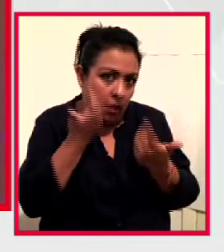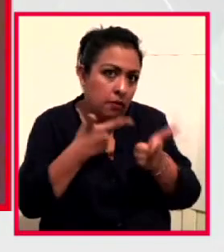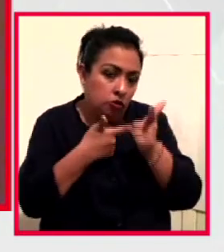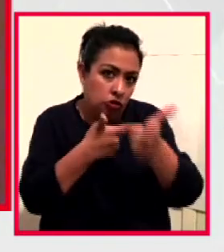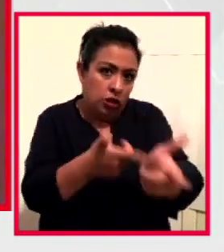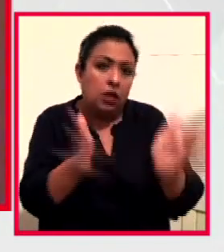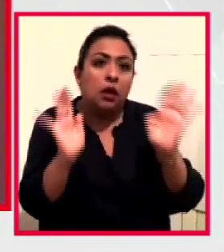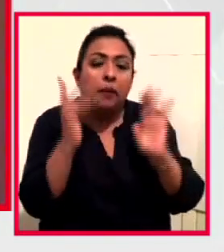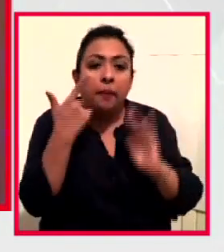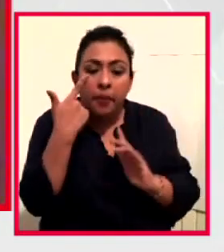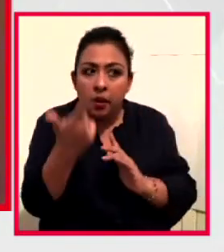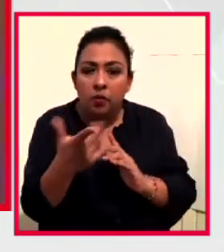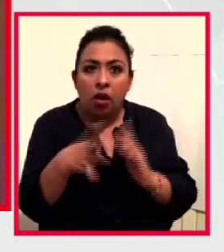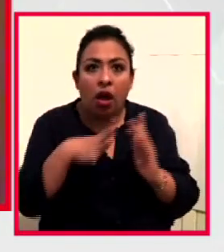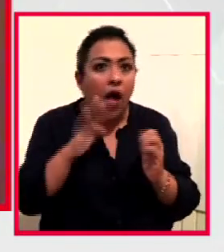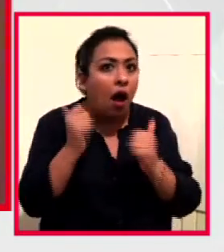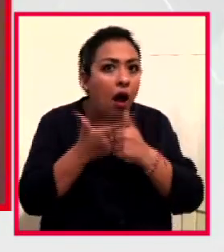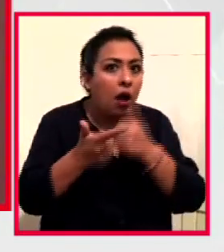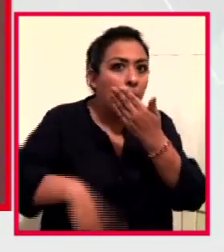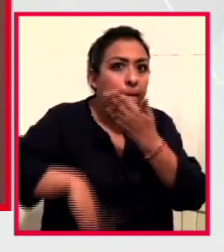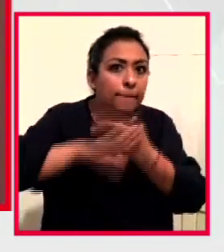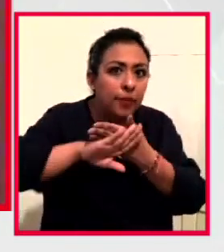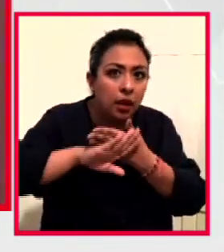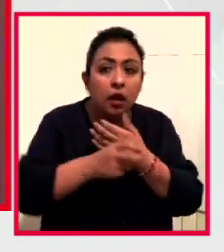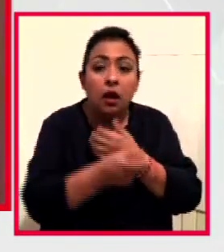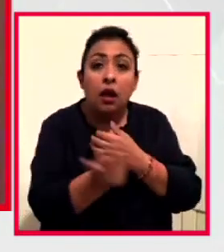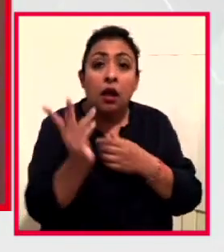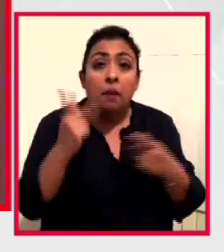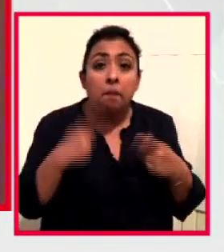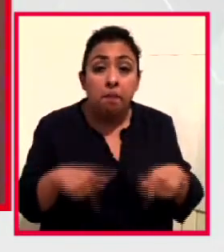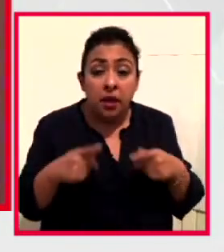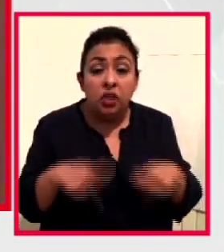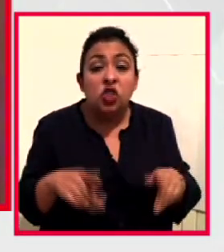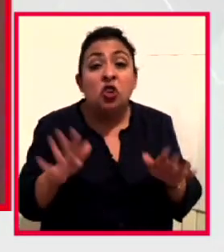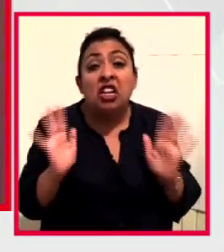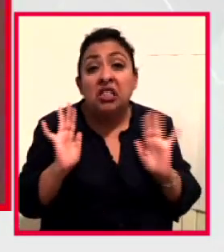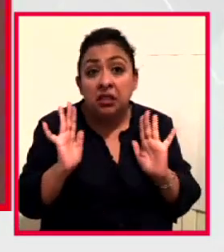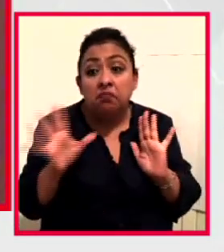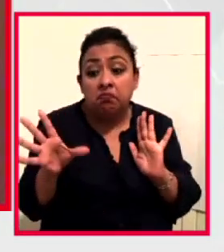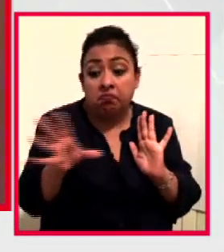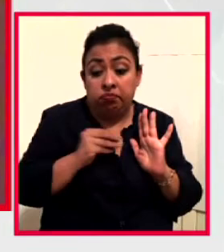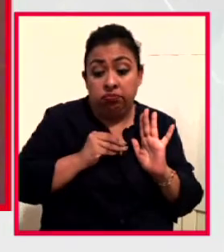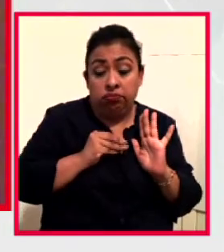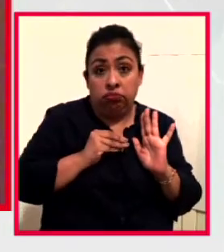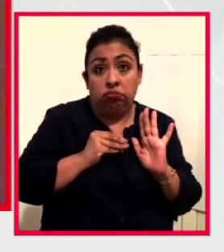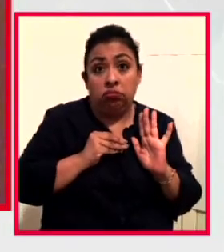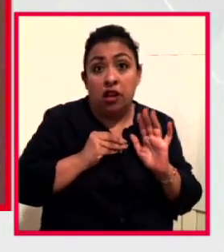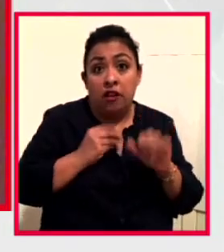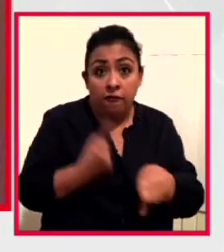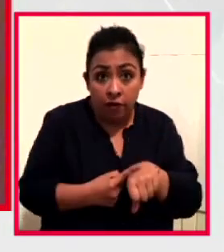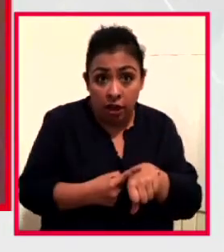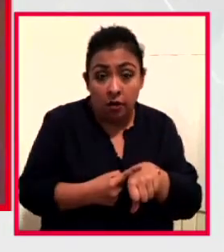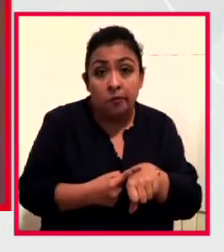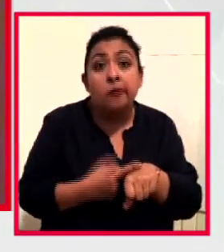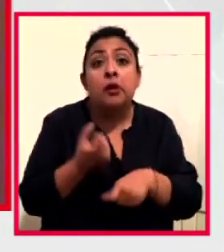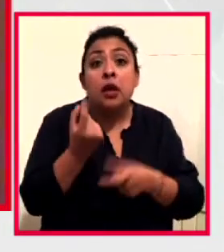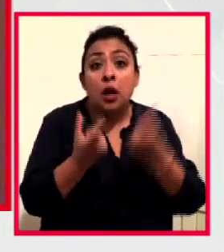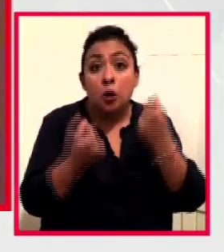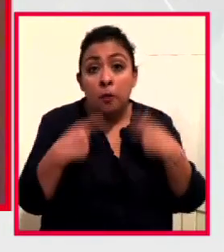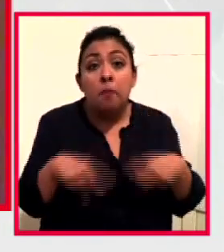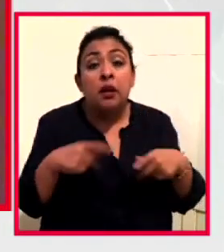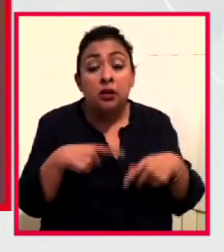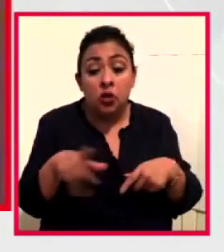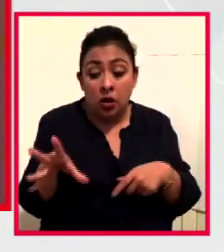que hay una amenaza y hay algunas personas que se infectan y algunas personas que tienen la